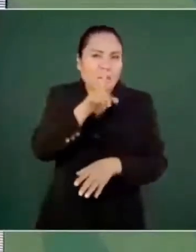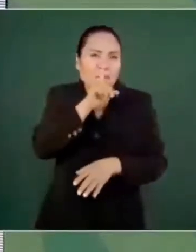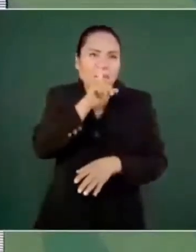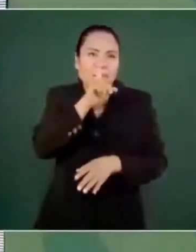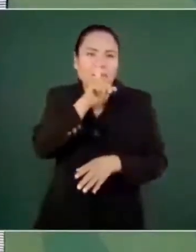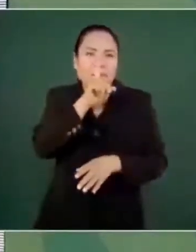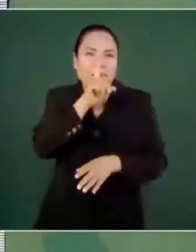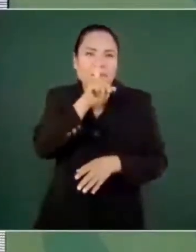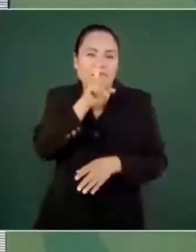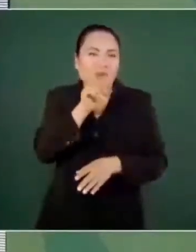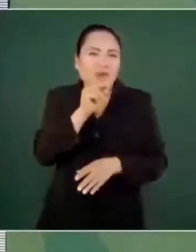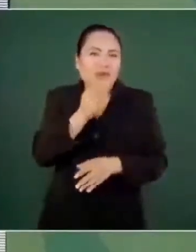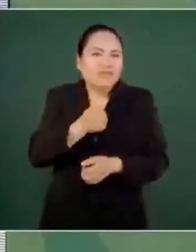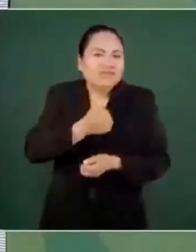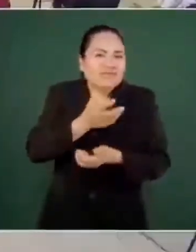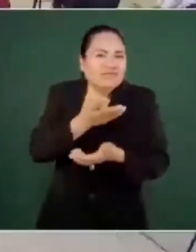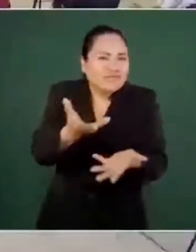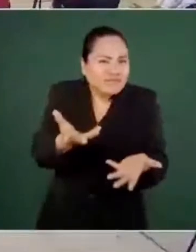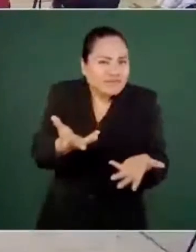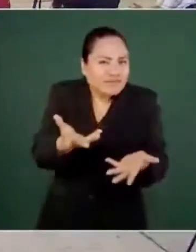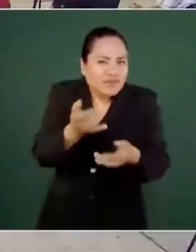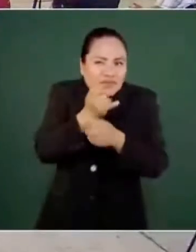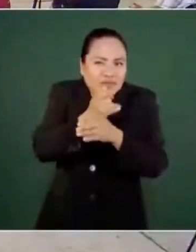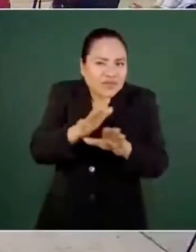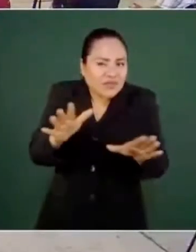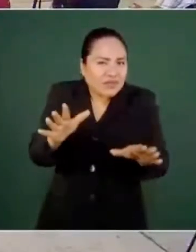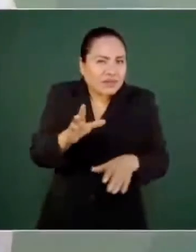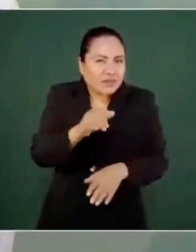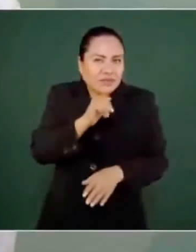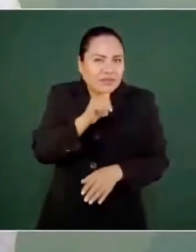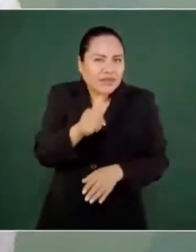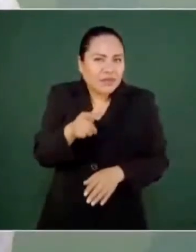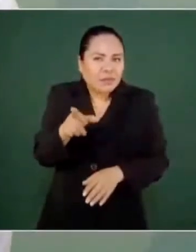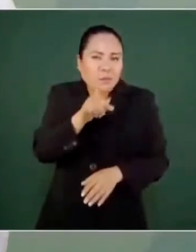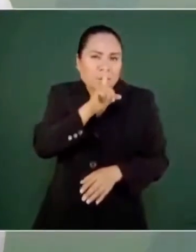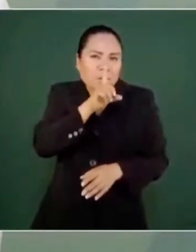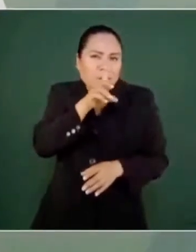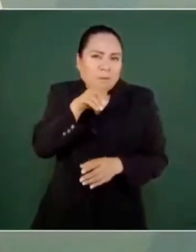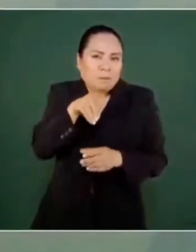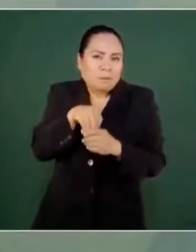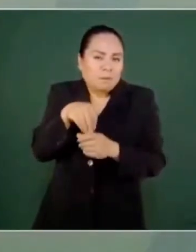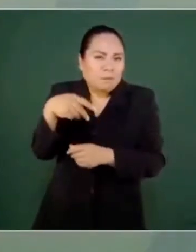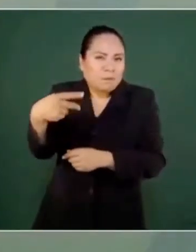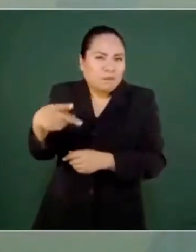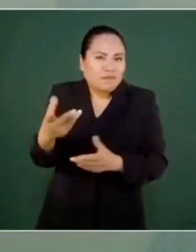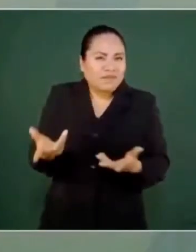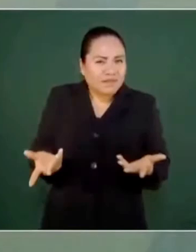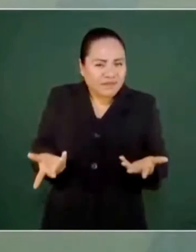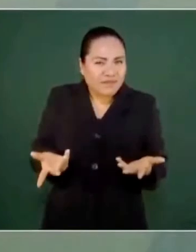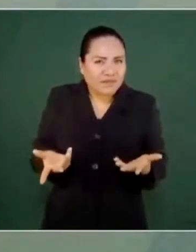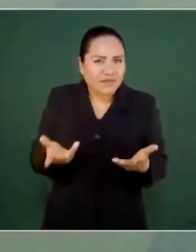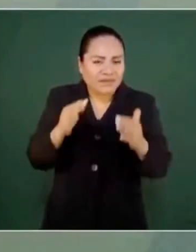increíble, porque no estamos